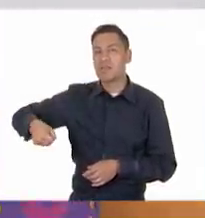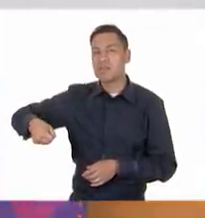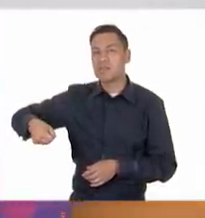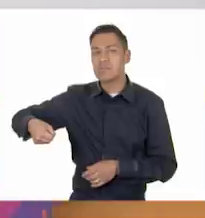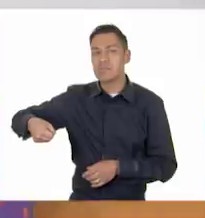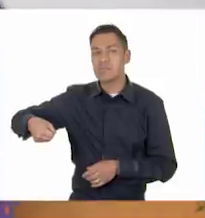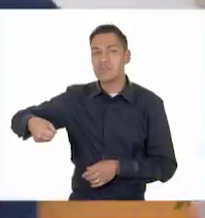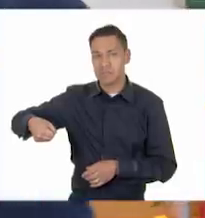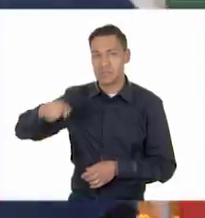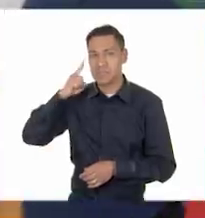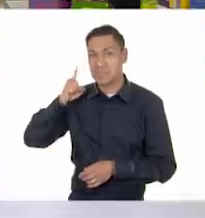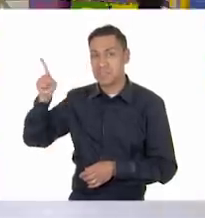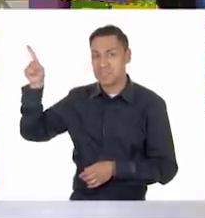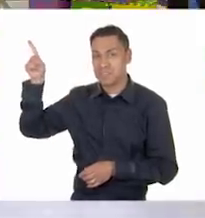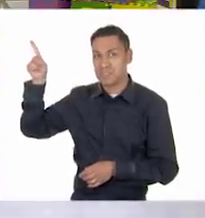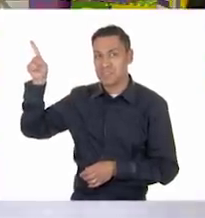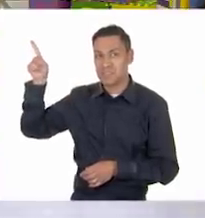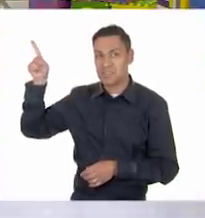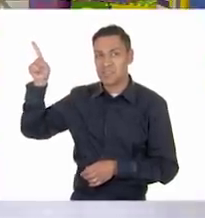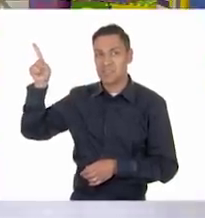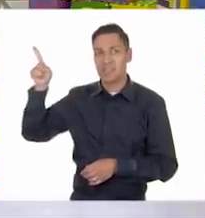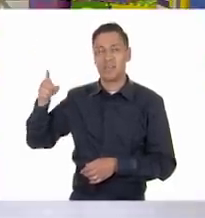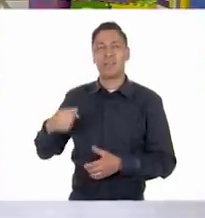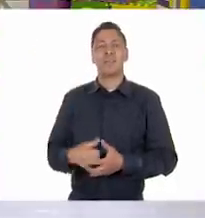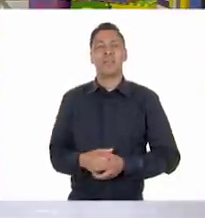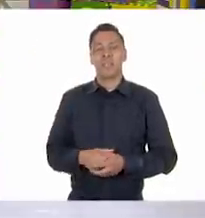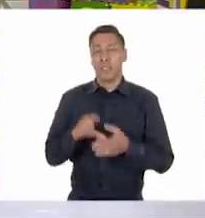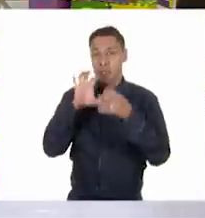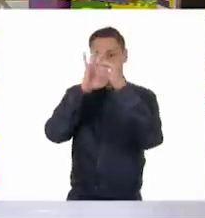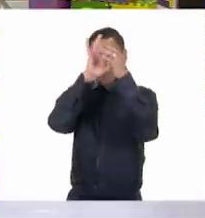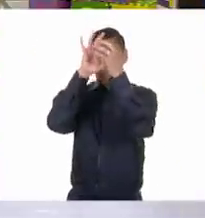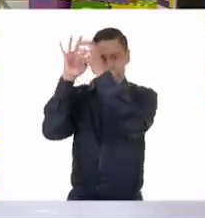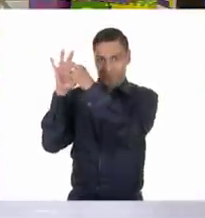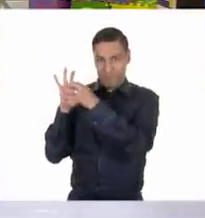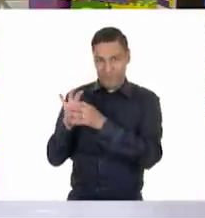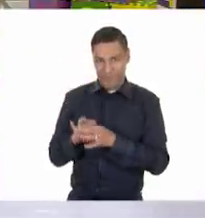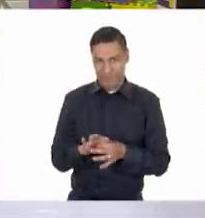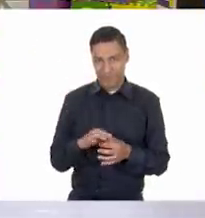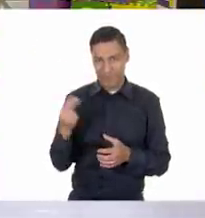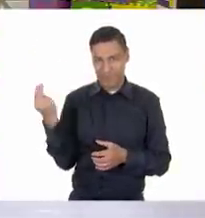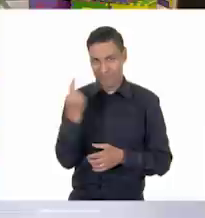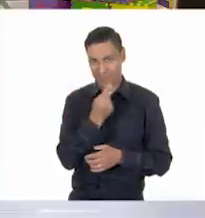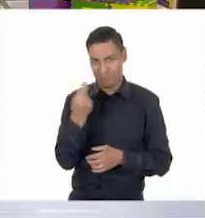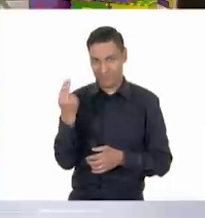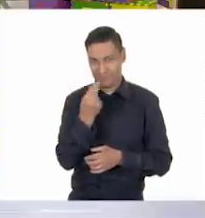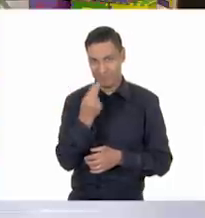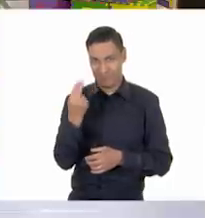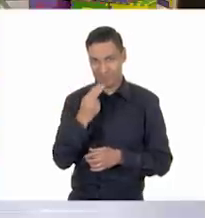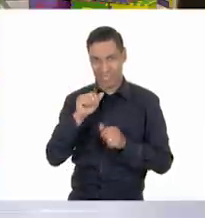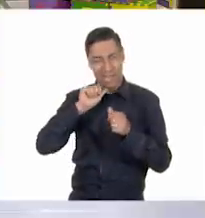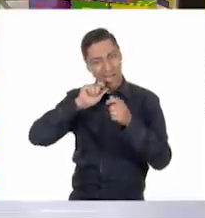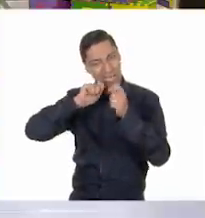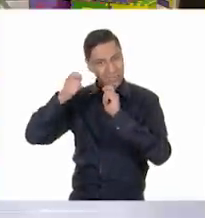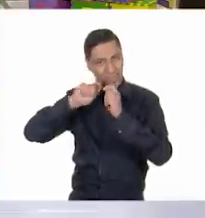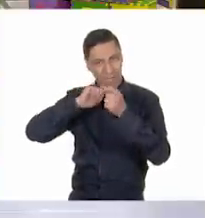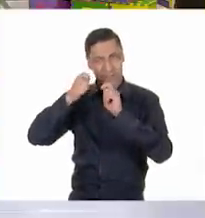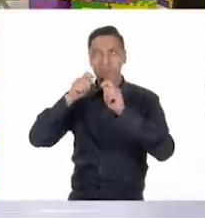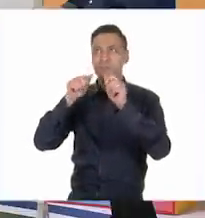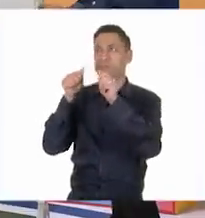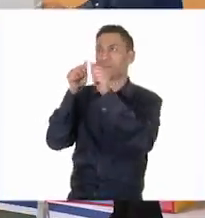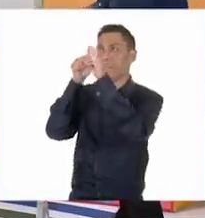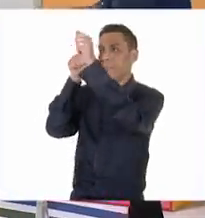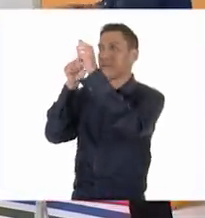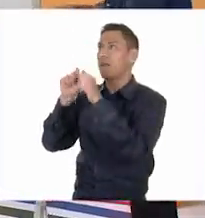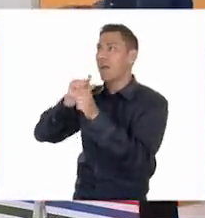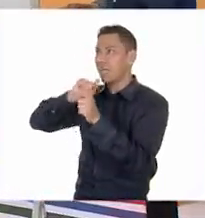para poder hacerlo un poco más rápido. Y vamos a pegarlo con las cintas adhesivas. Mientras yo ya encontré una pieza. ¿Ah,